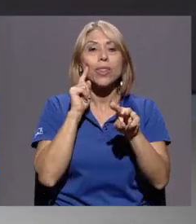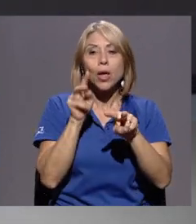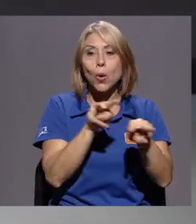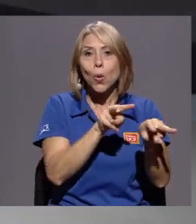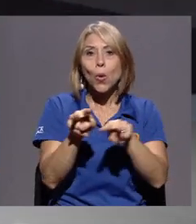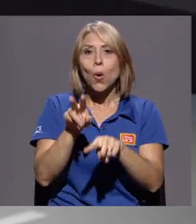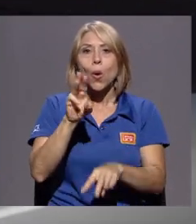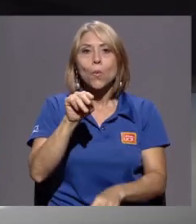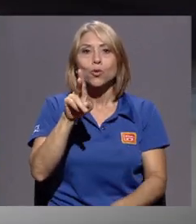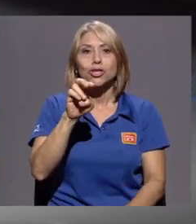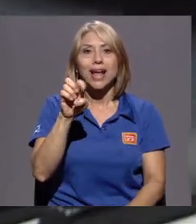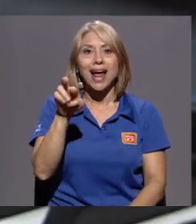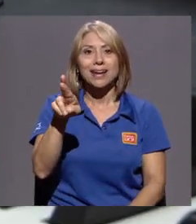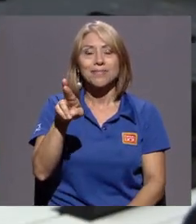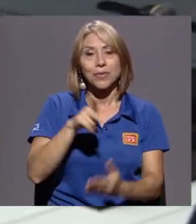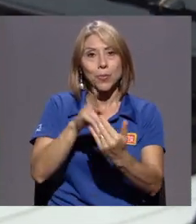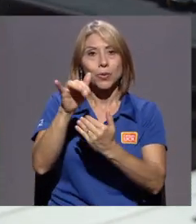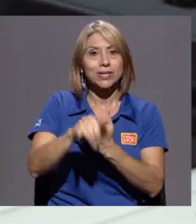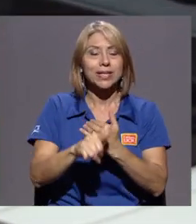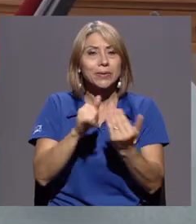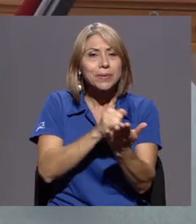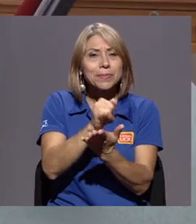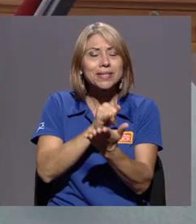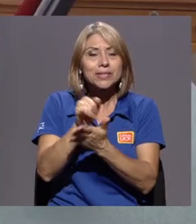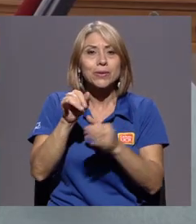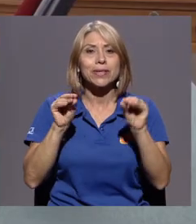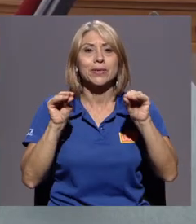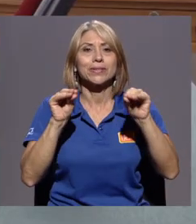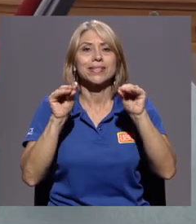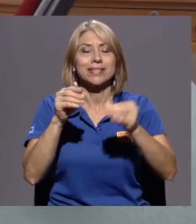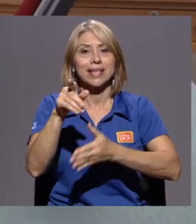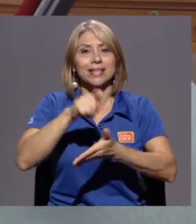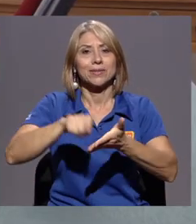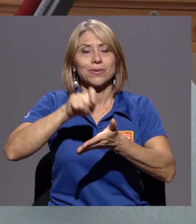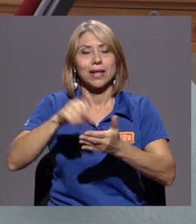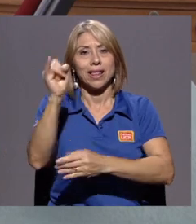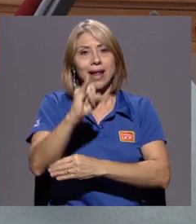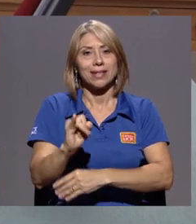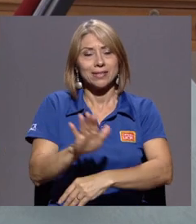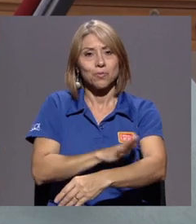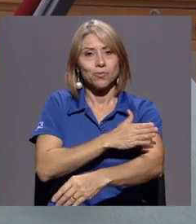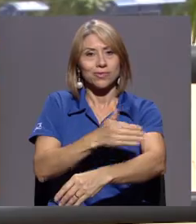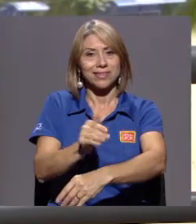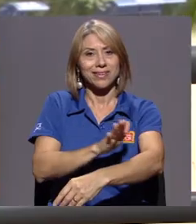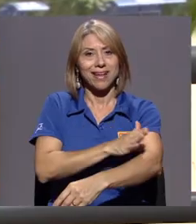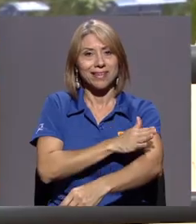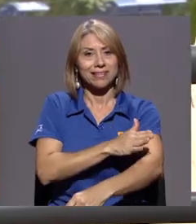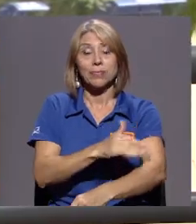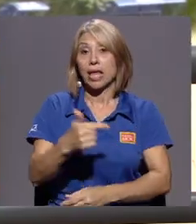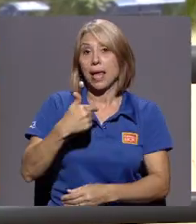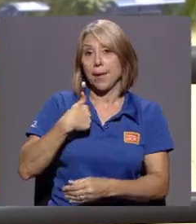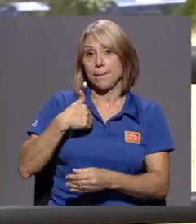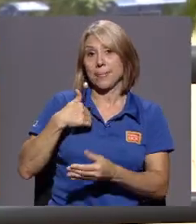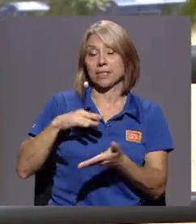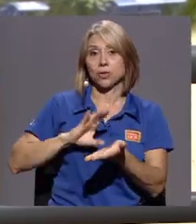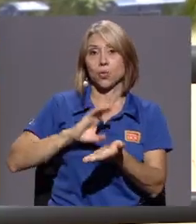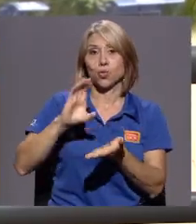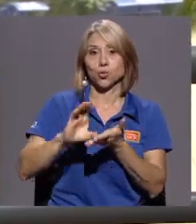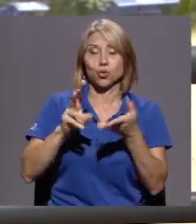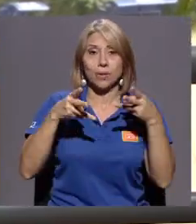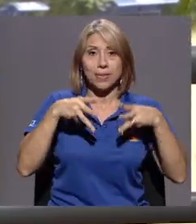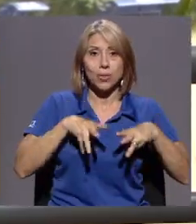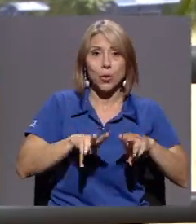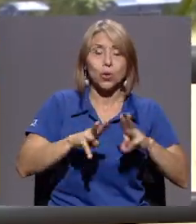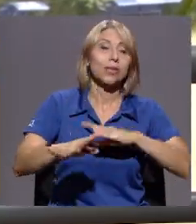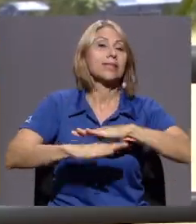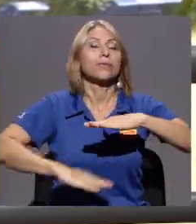Musicar, un proyecto de investigación y docencia de la Escuela de Artes Musicales. Yo comienzo en mis cursos de metodologías